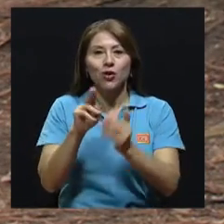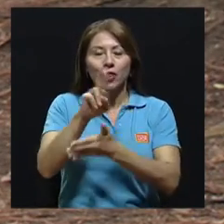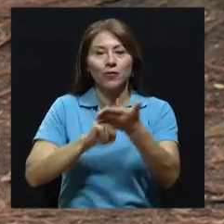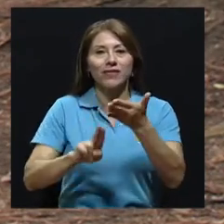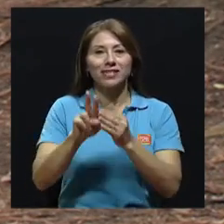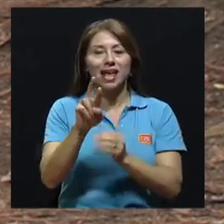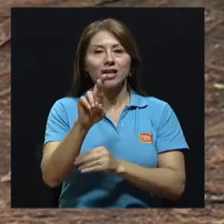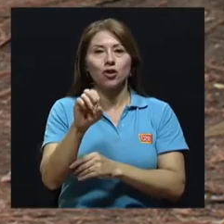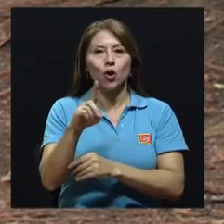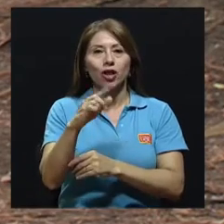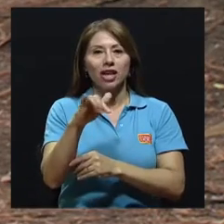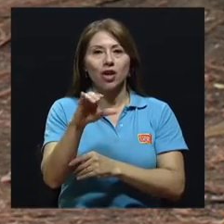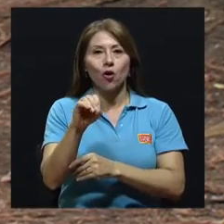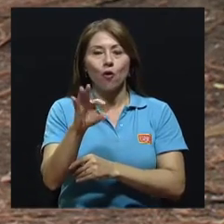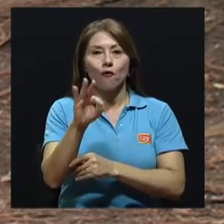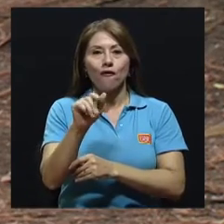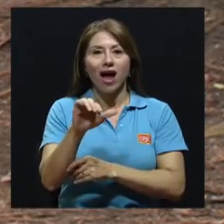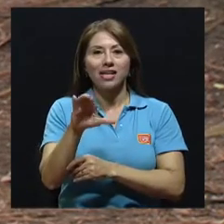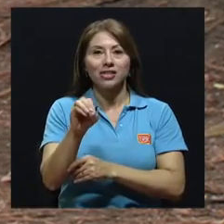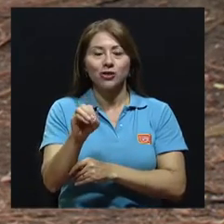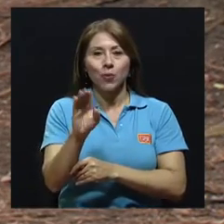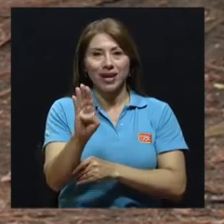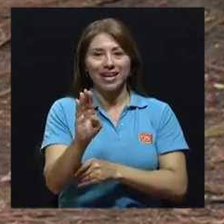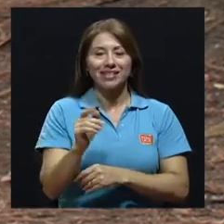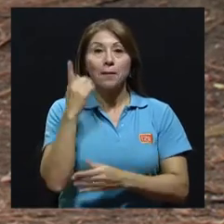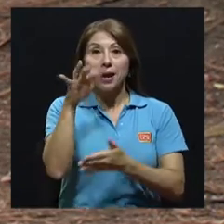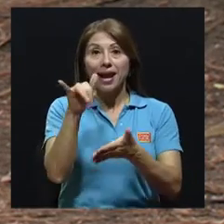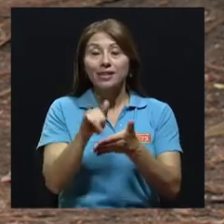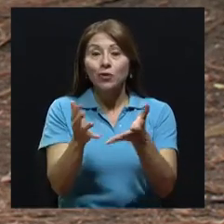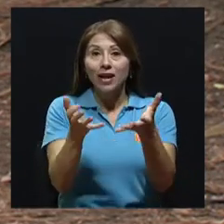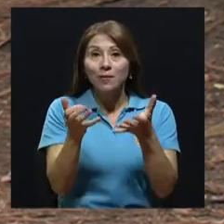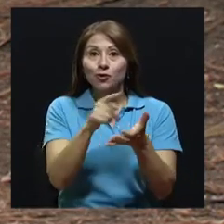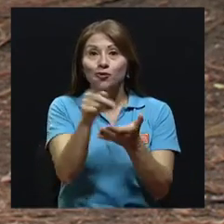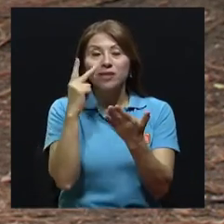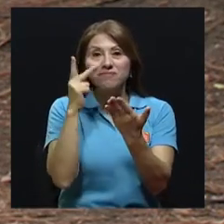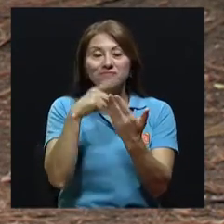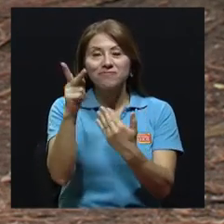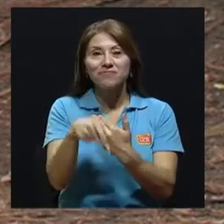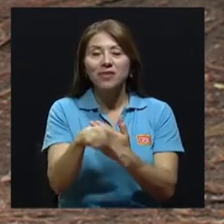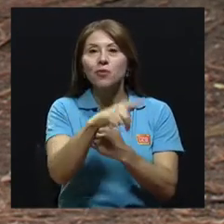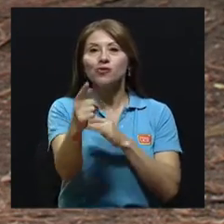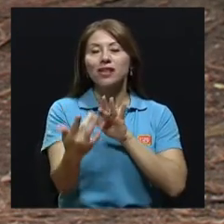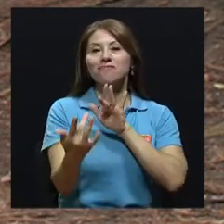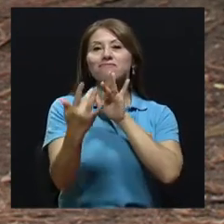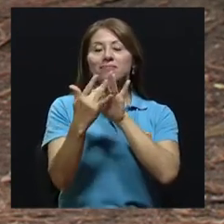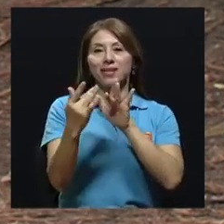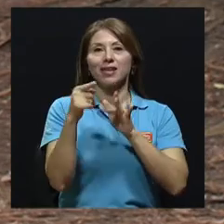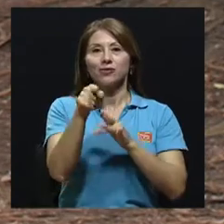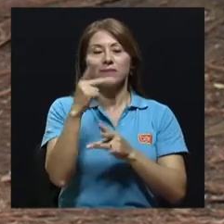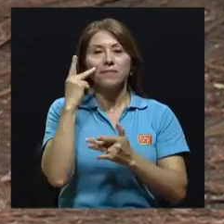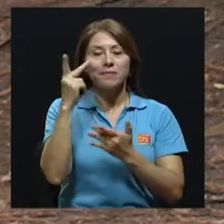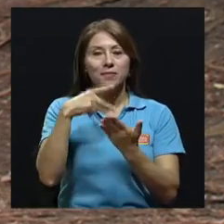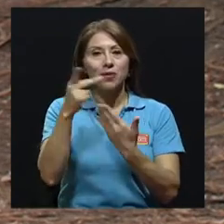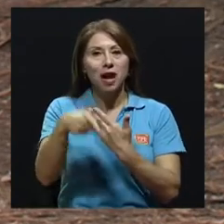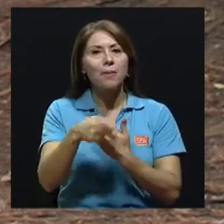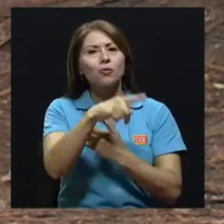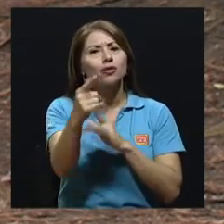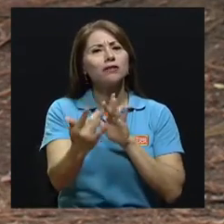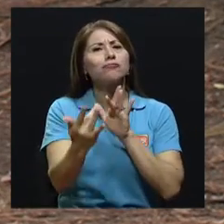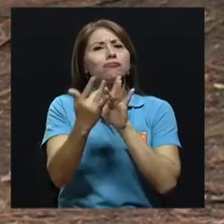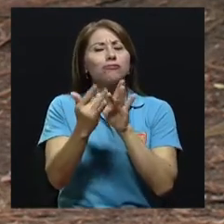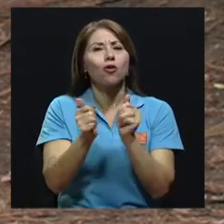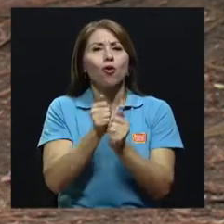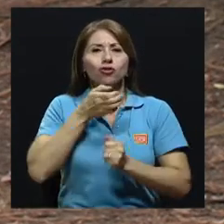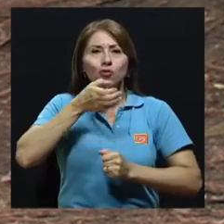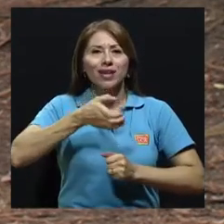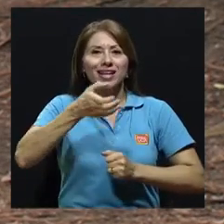Rodrigo Facio Brenes. Y para ello queremos también que usted nos siga, que nos haga llegar su sintonía, sus sugerencias cada día. Esto